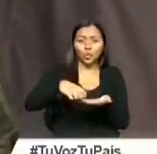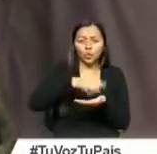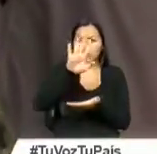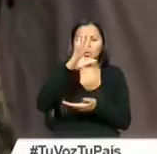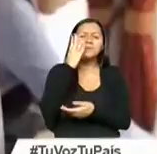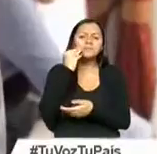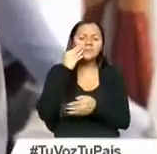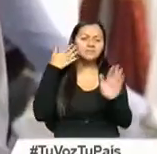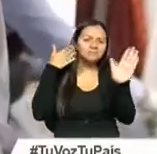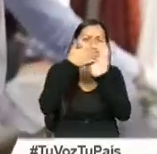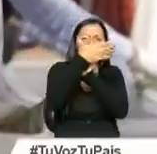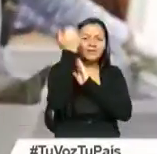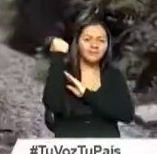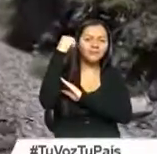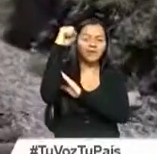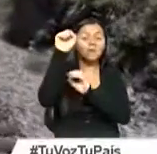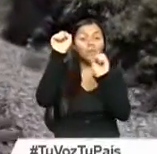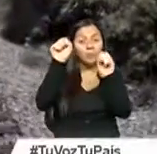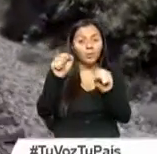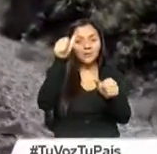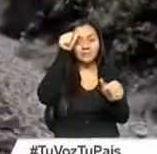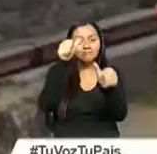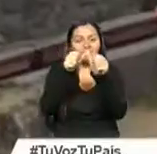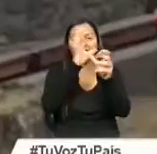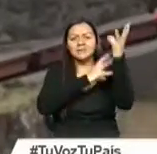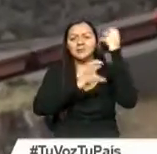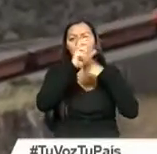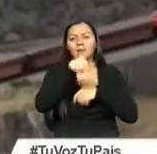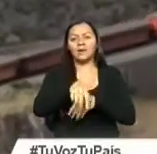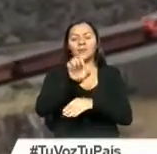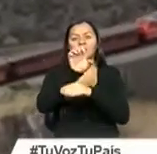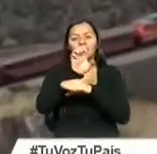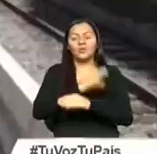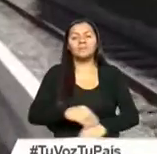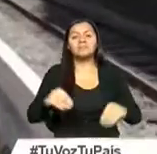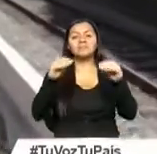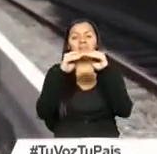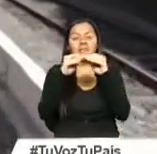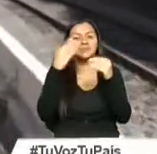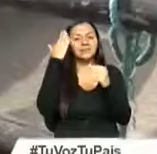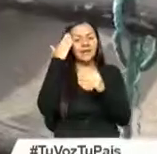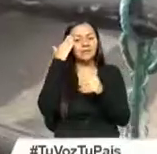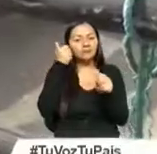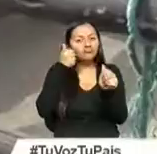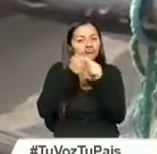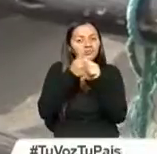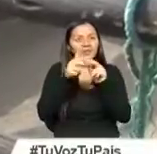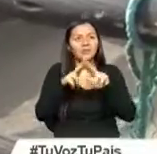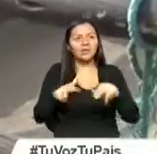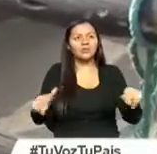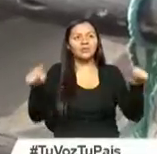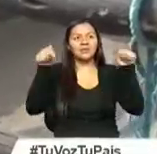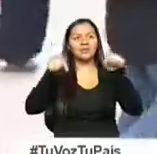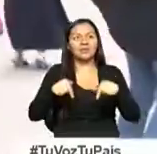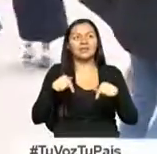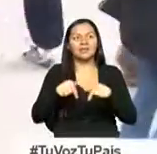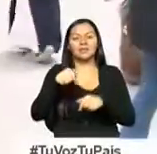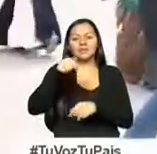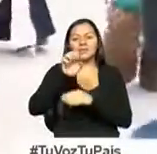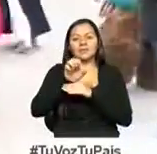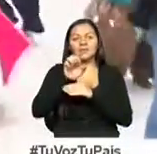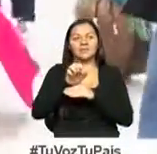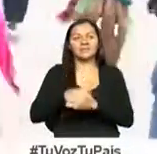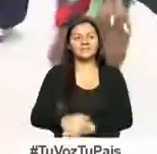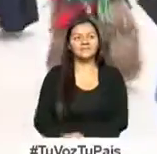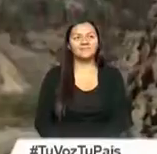experimente este viaje que le permitirá recordar la historia del país y conocer de cerca la diversidad natural con la que cuenta nuestro Ecuador.